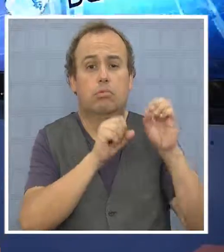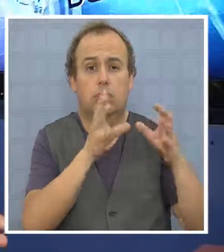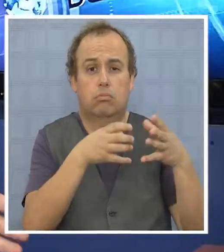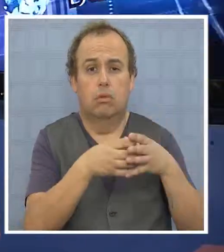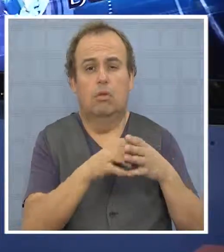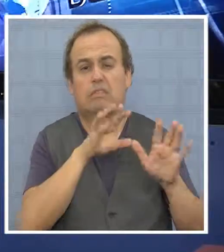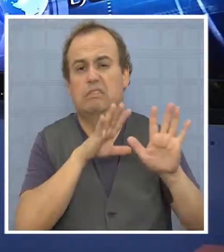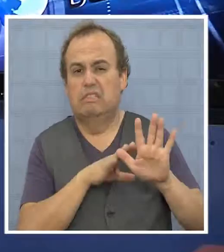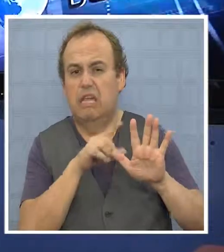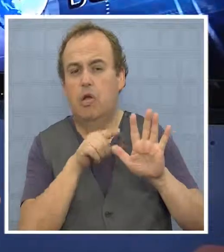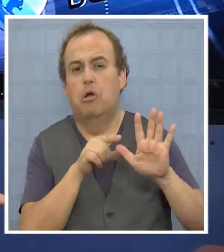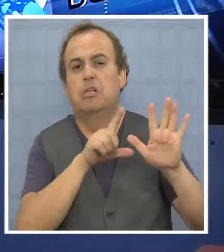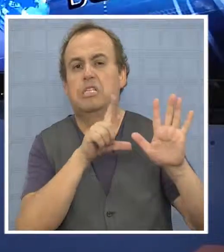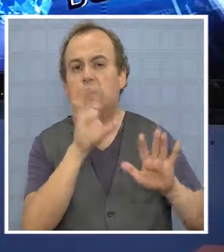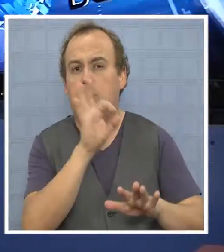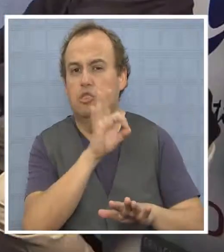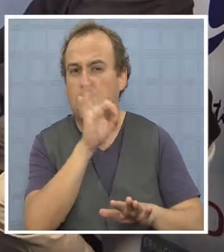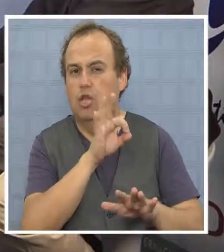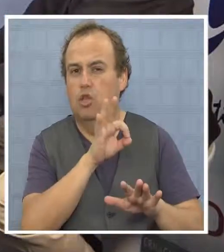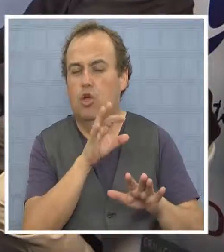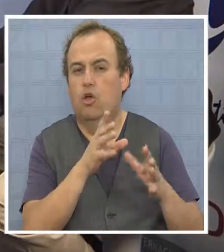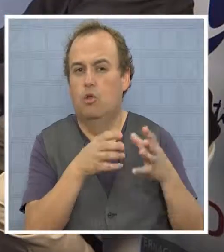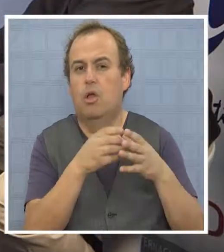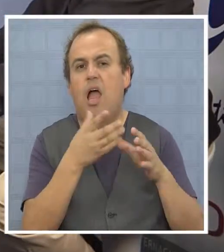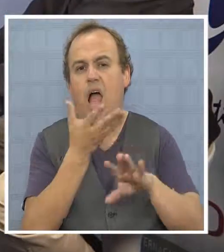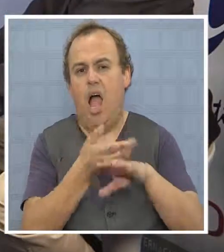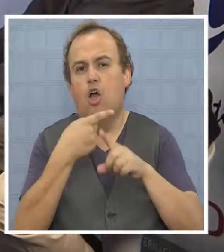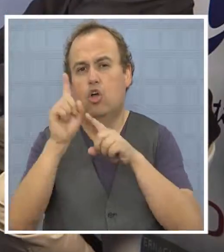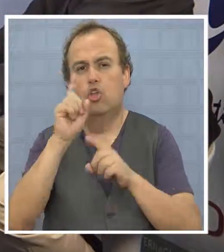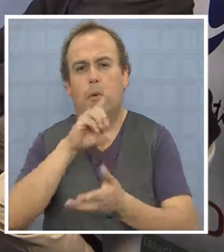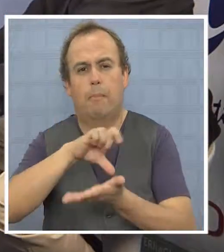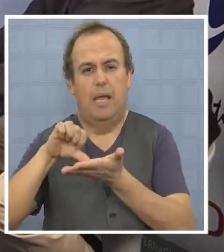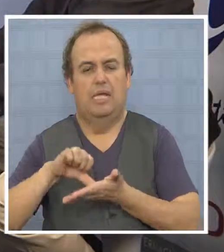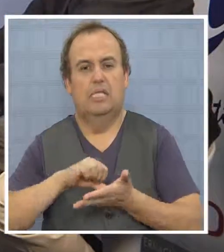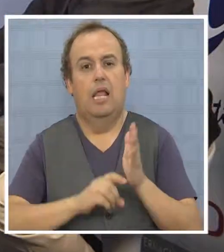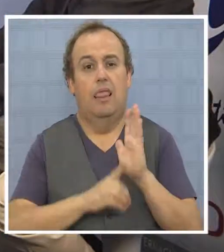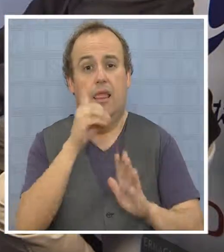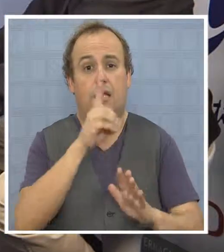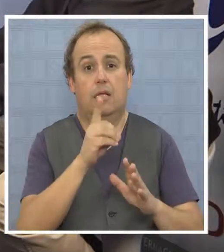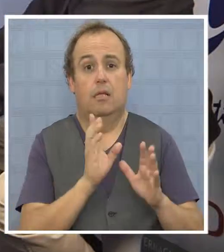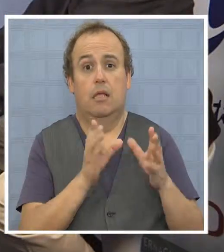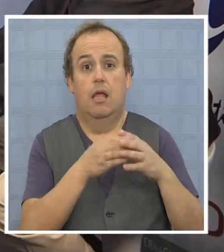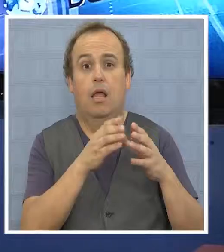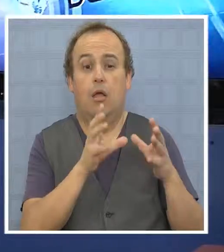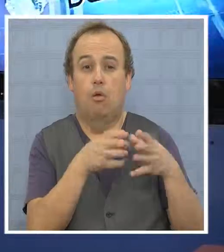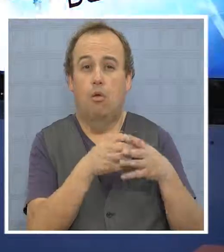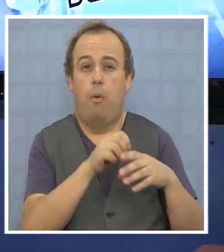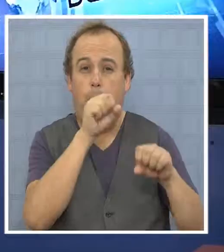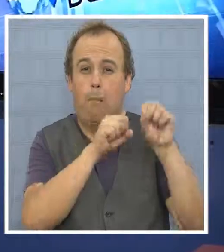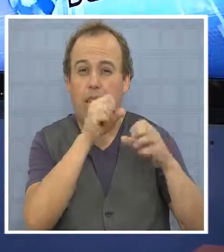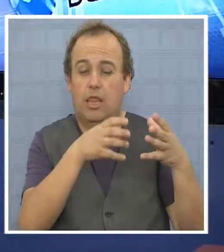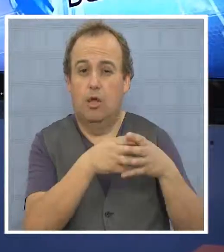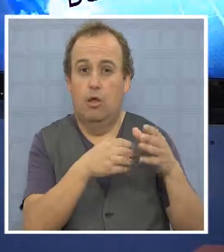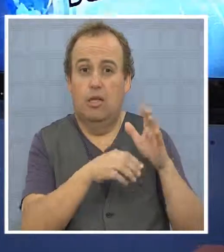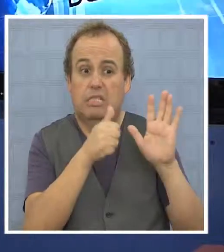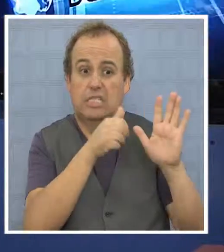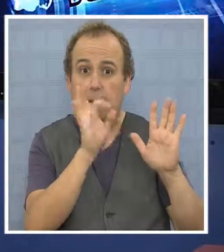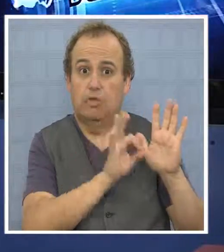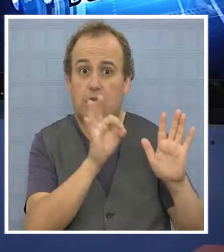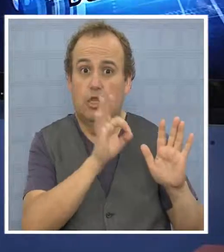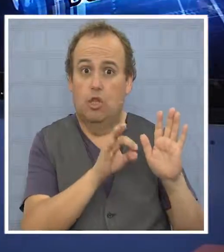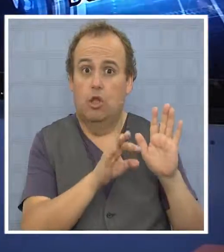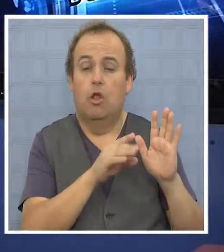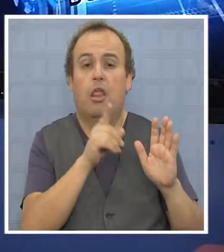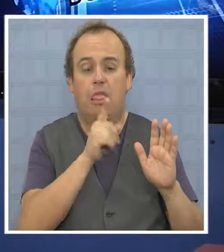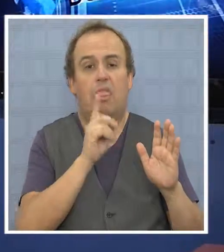que los partidos que superen un umbral, 5, 6 o 7% como máximo, se usa en varios países desarrollados, el partido que saca un 6% a nivel nacional